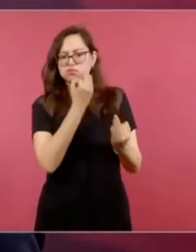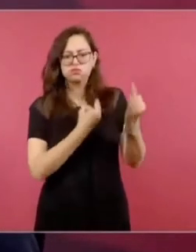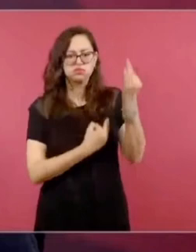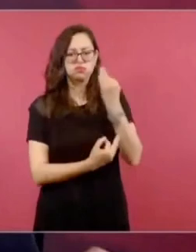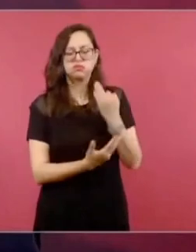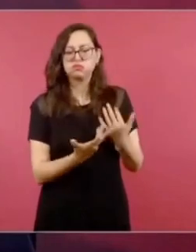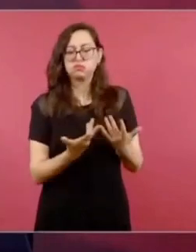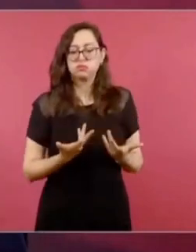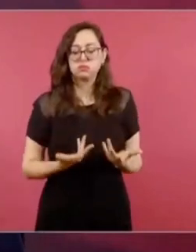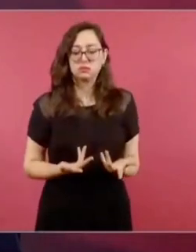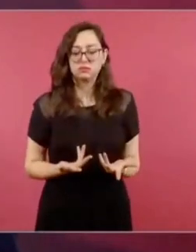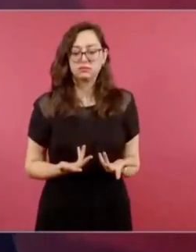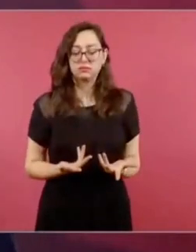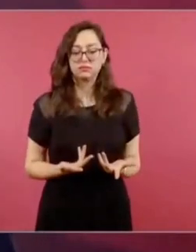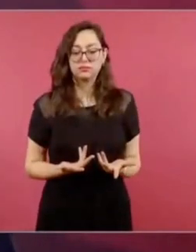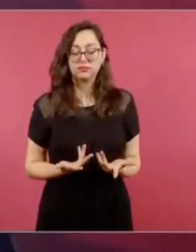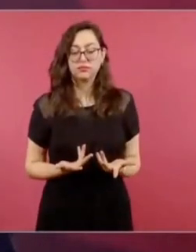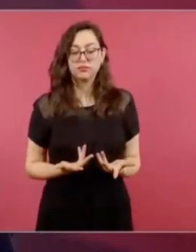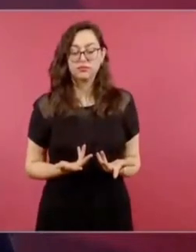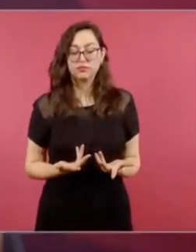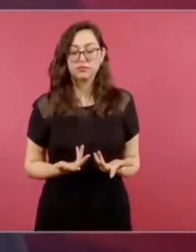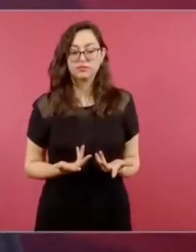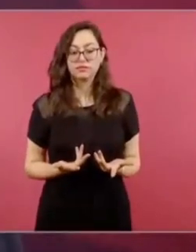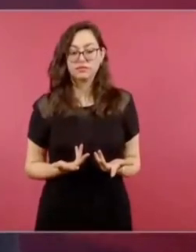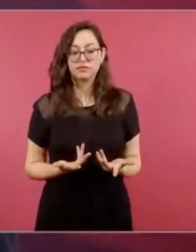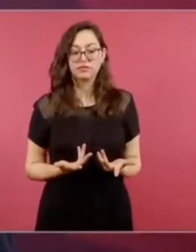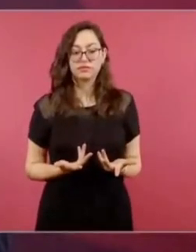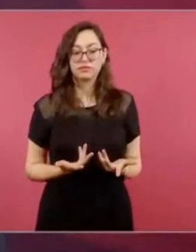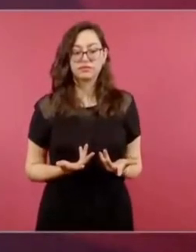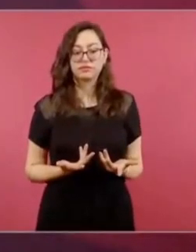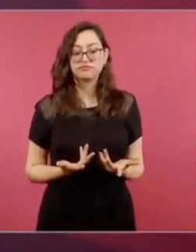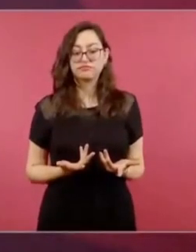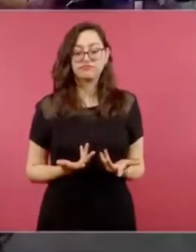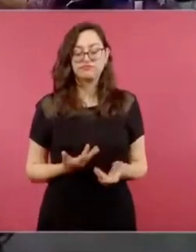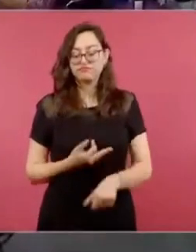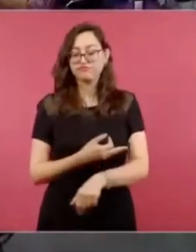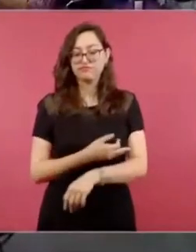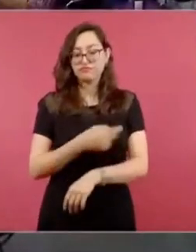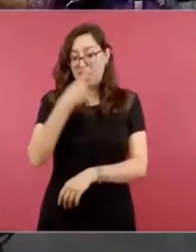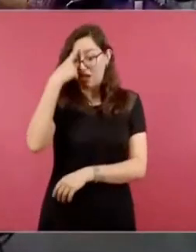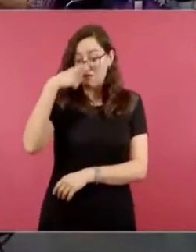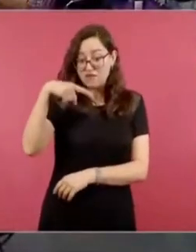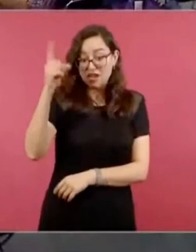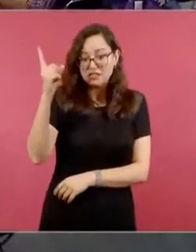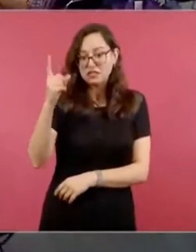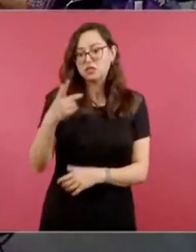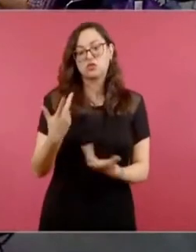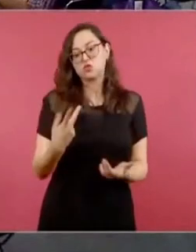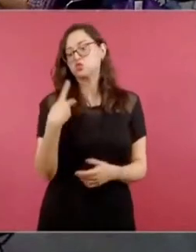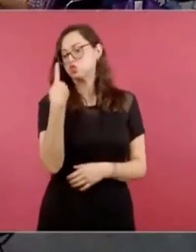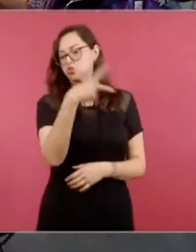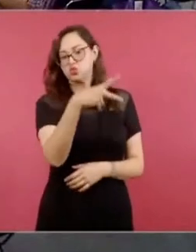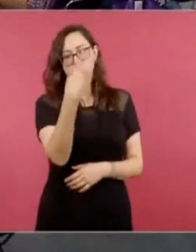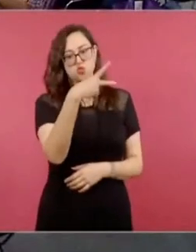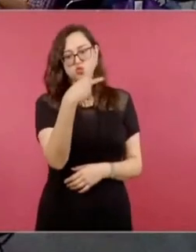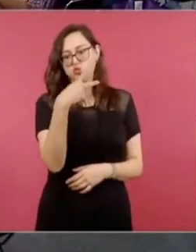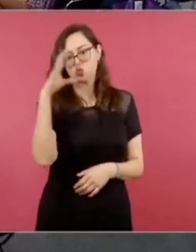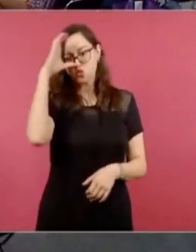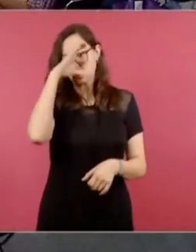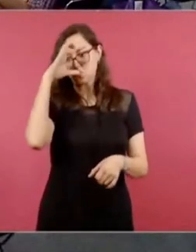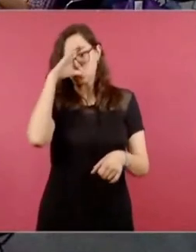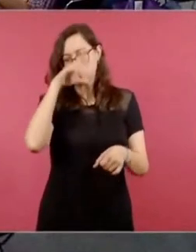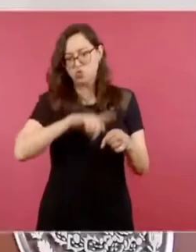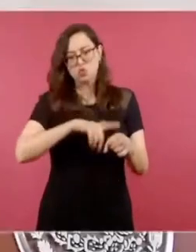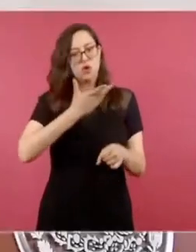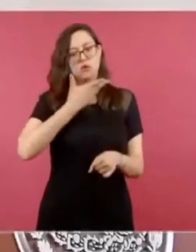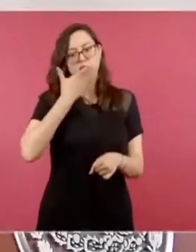Entonces, no es fácil, porque estamos hablando de tradiciones, costumbres. Entonces,